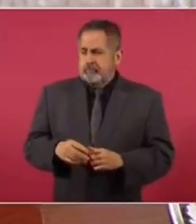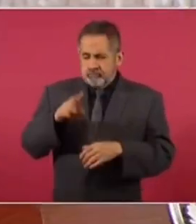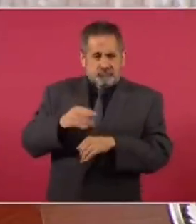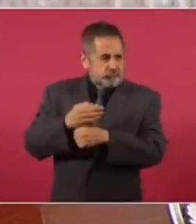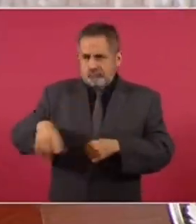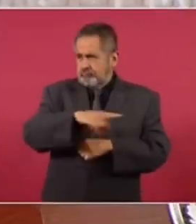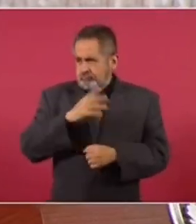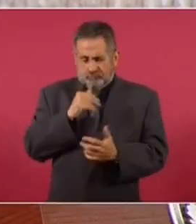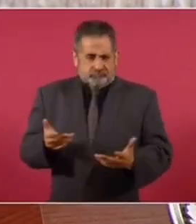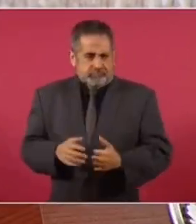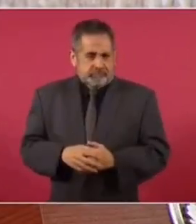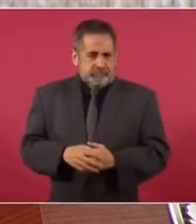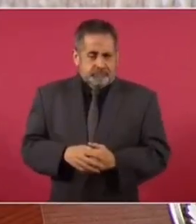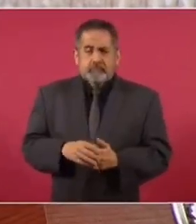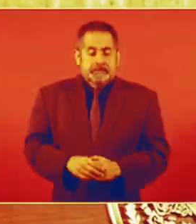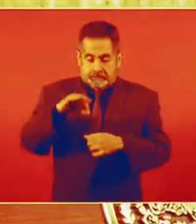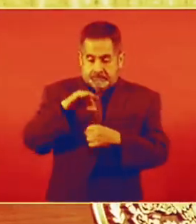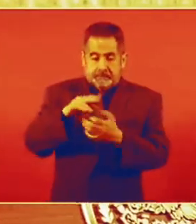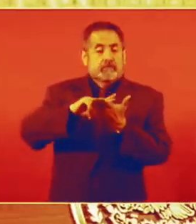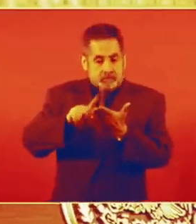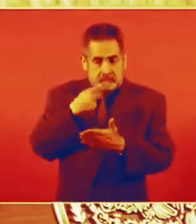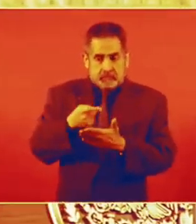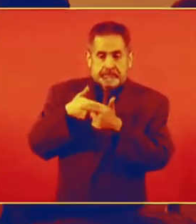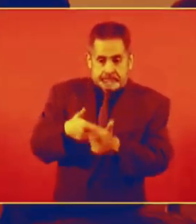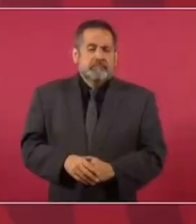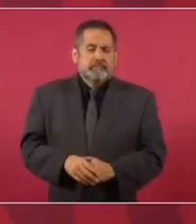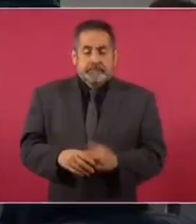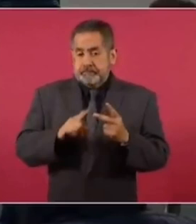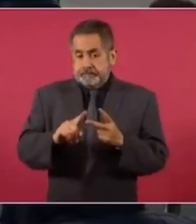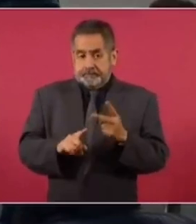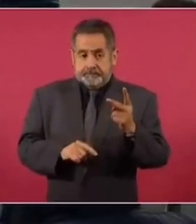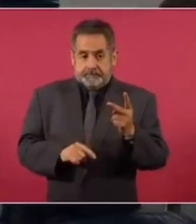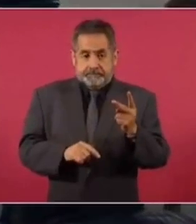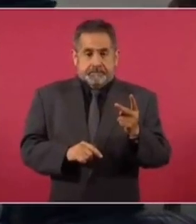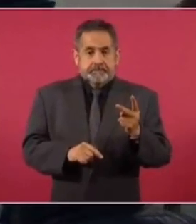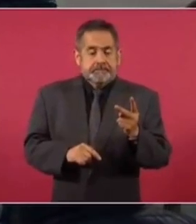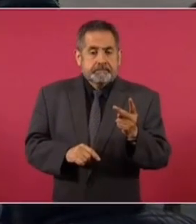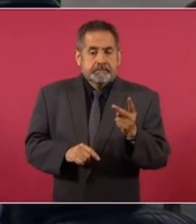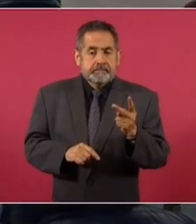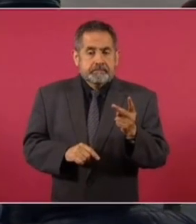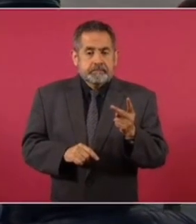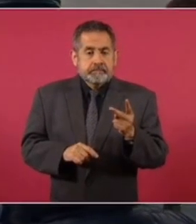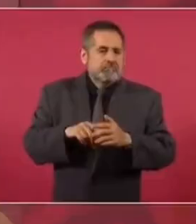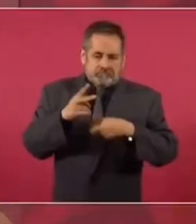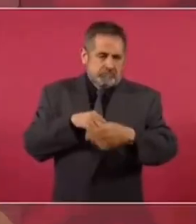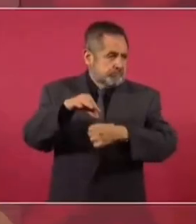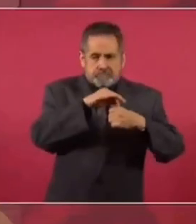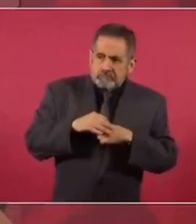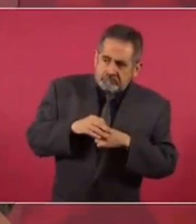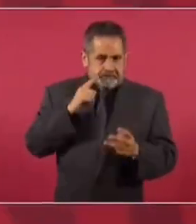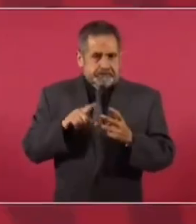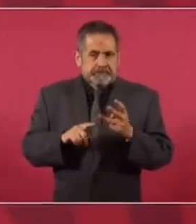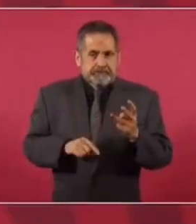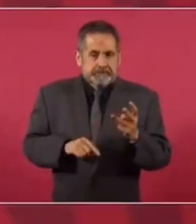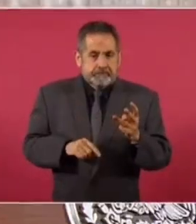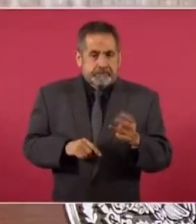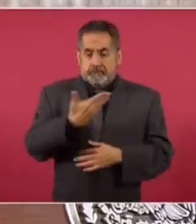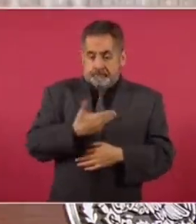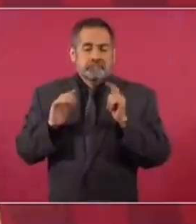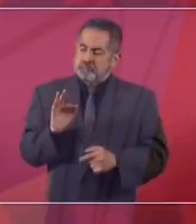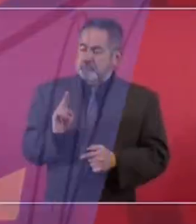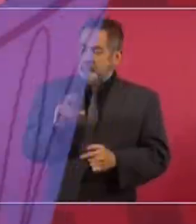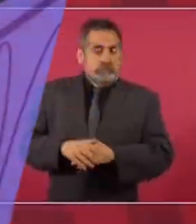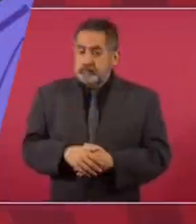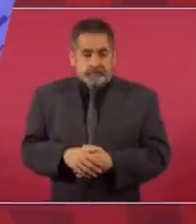esta nueva realidad? Si no reelección y no va a haber. ¿Qué? ¿Ya no está la revocación del mandato? Otra cosa, el presidente no tiene